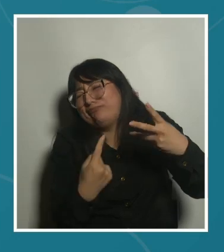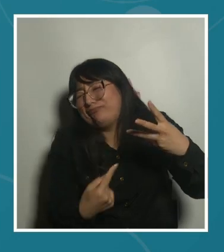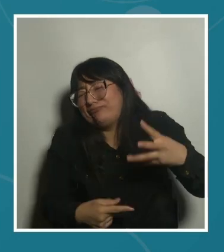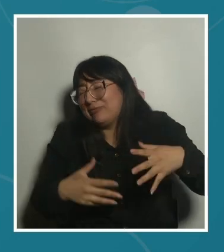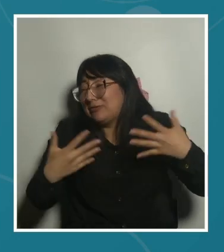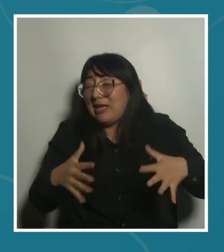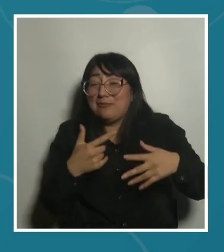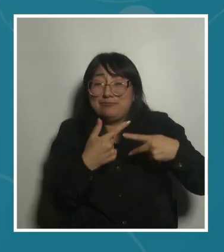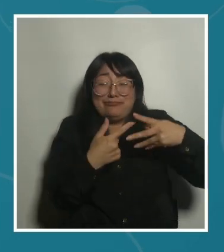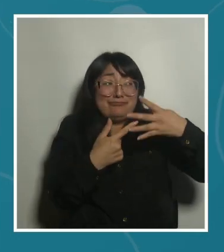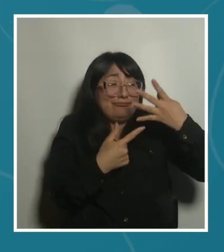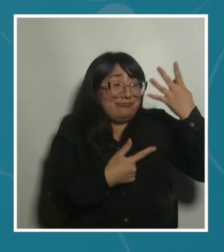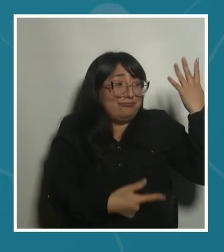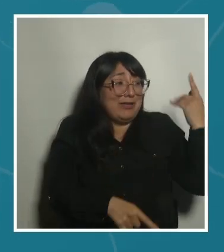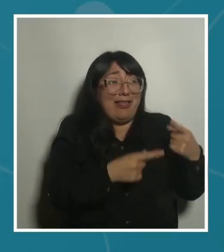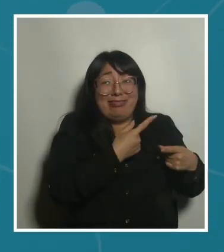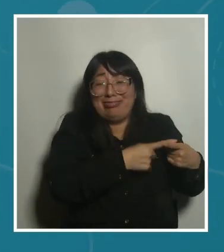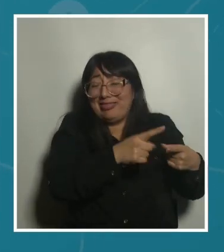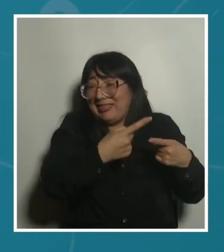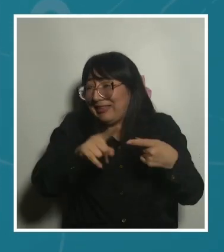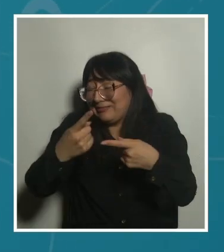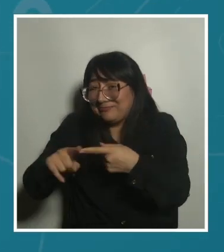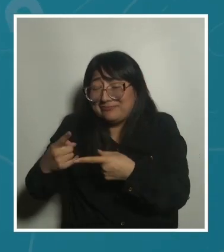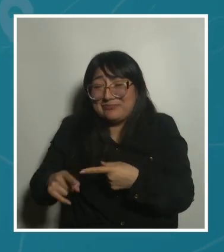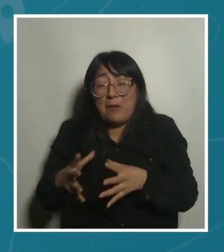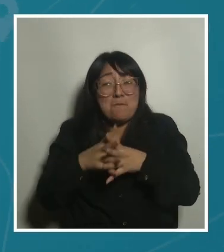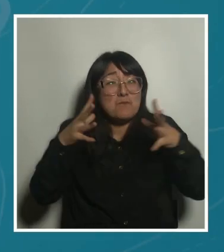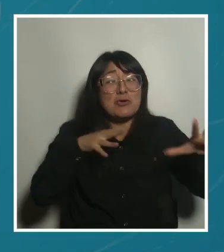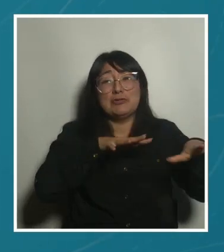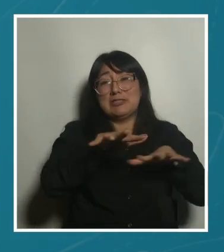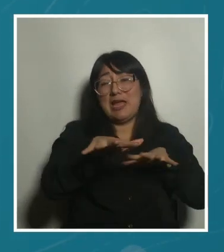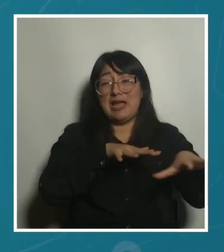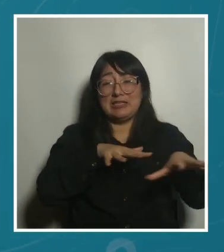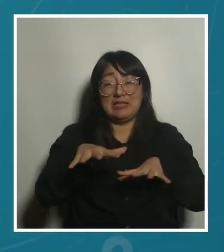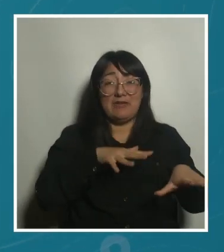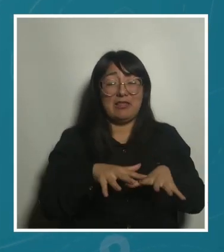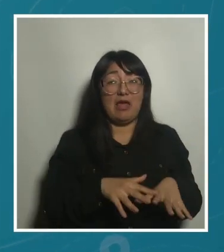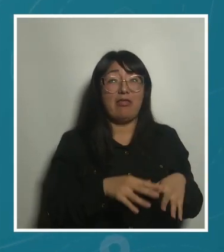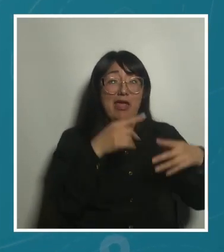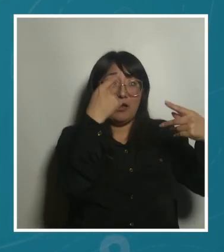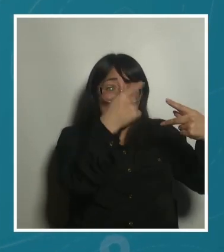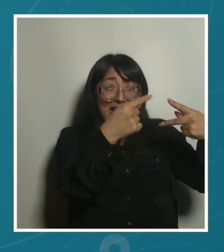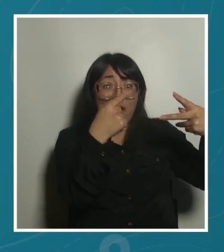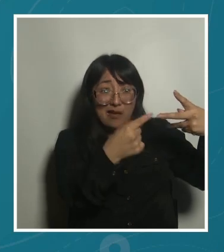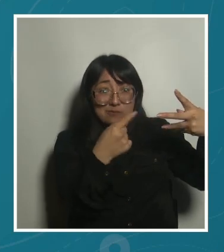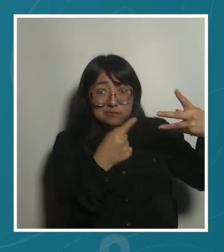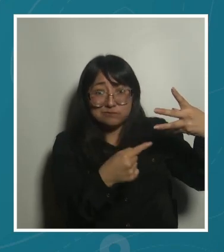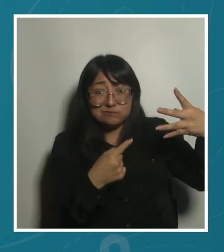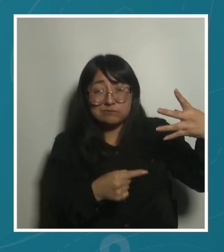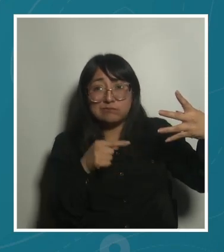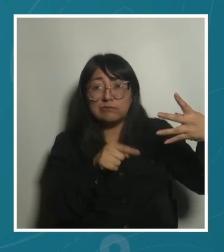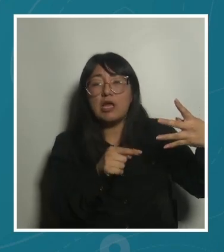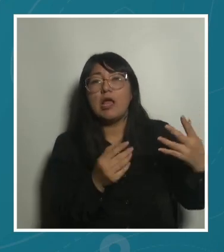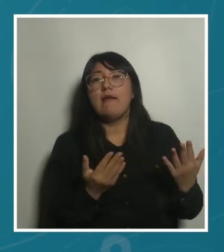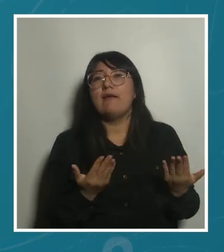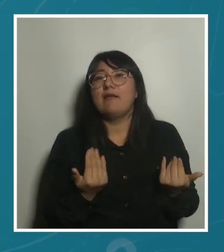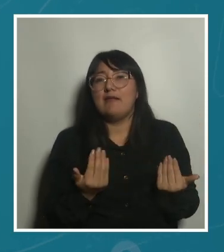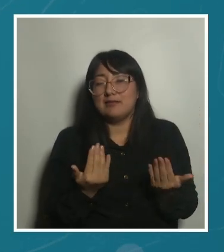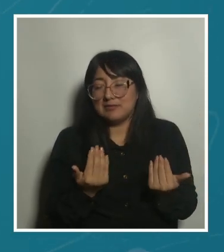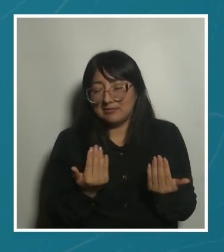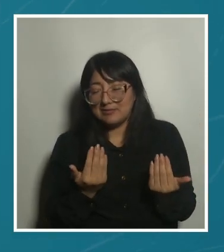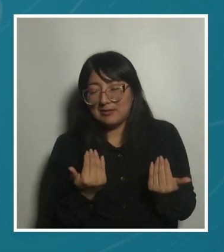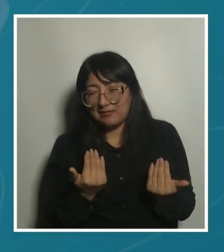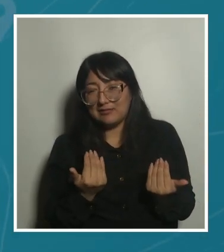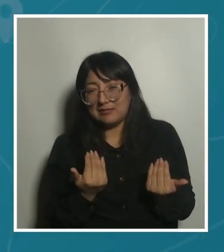una diversidad ingente de actividades y cada una de ellas va a necesitar una